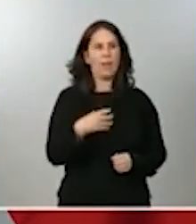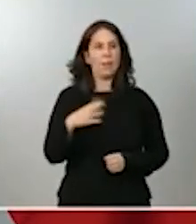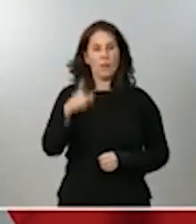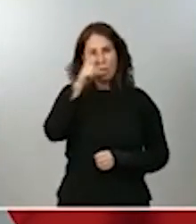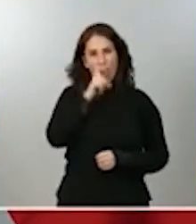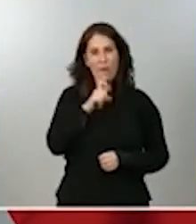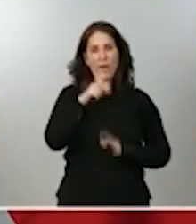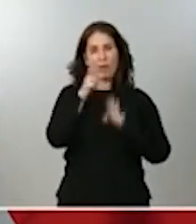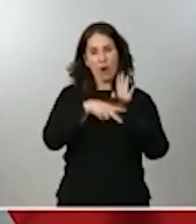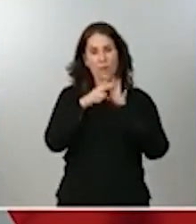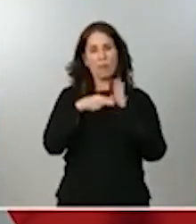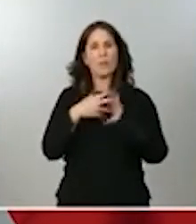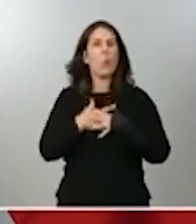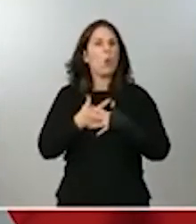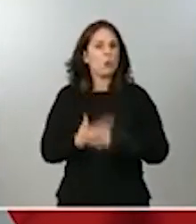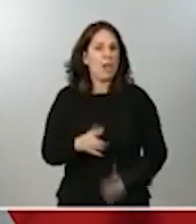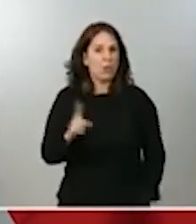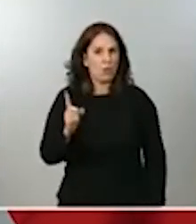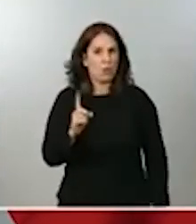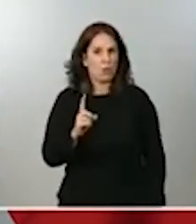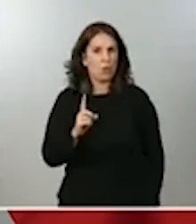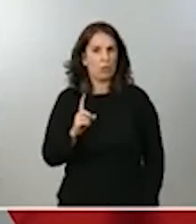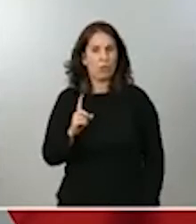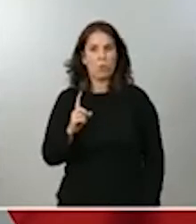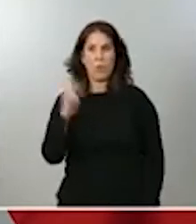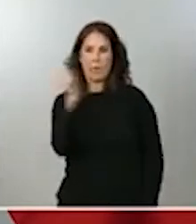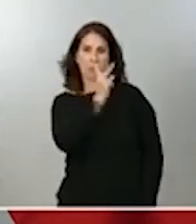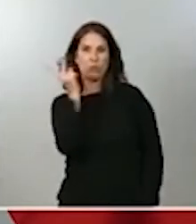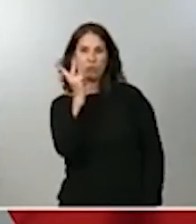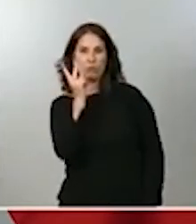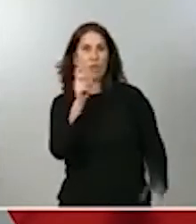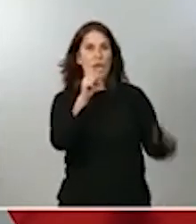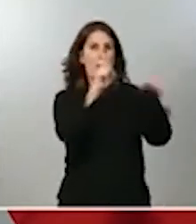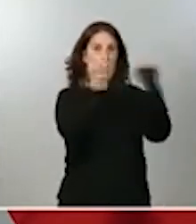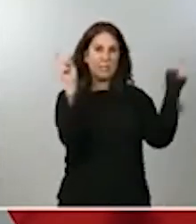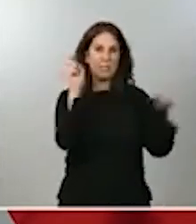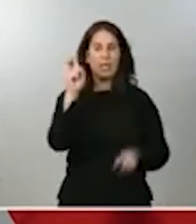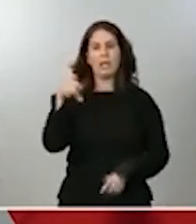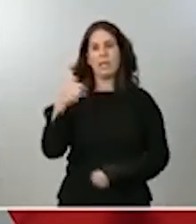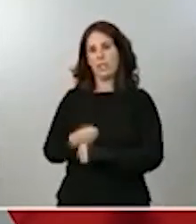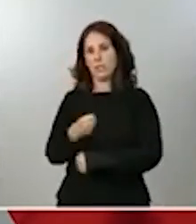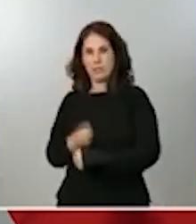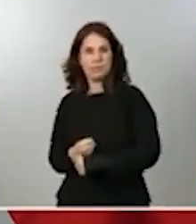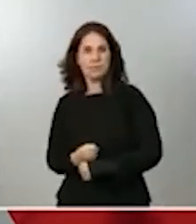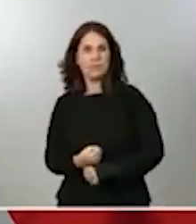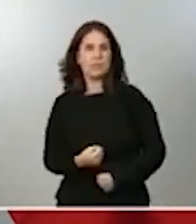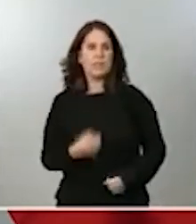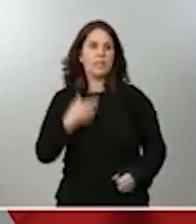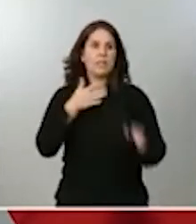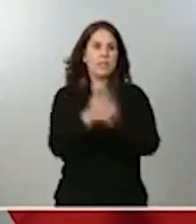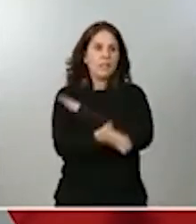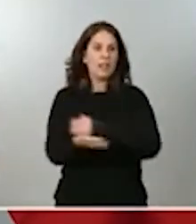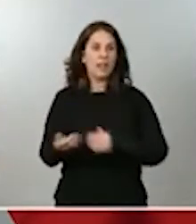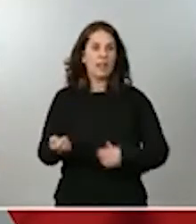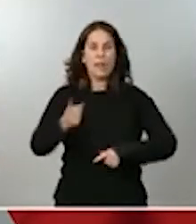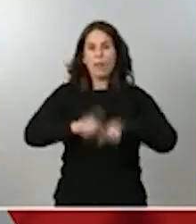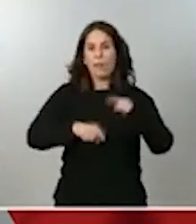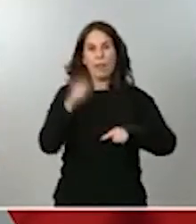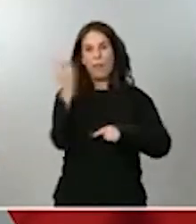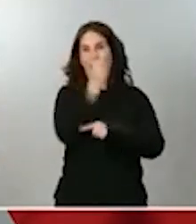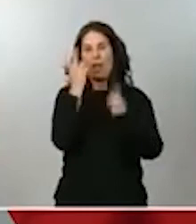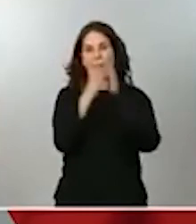voluntario tanto para el empleador cuanto para la persona trabajadora. Por tanto, va a depender de los acuerdos que desplieguen.